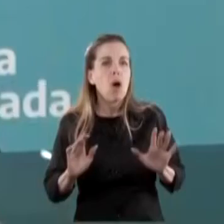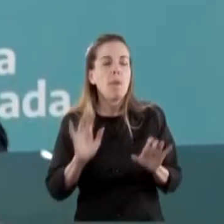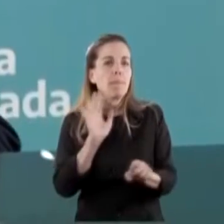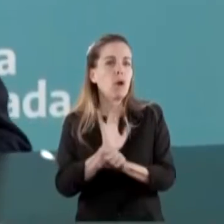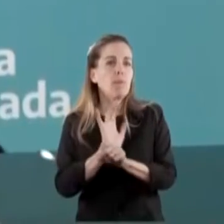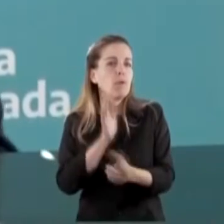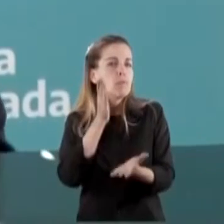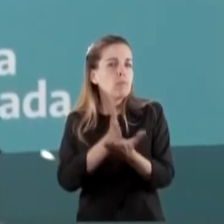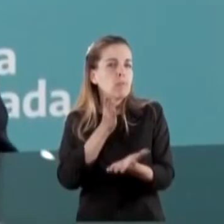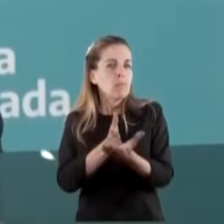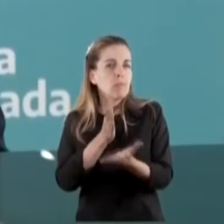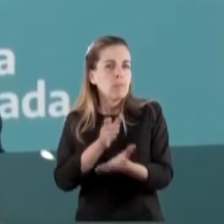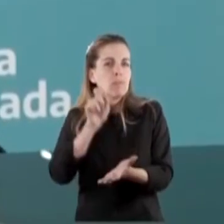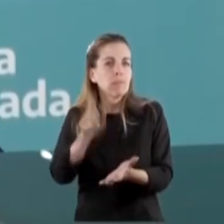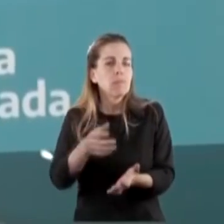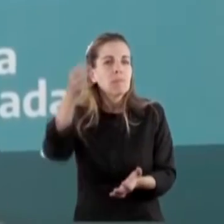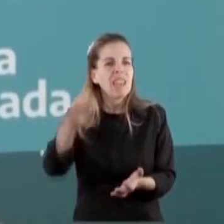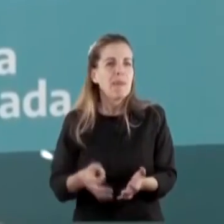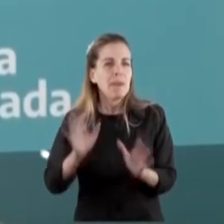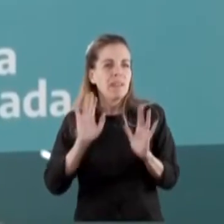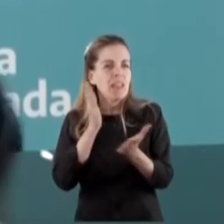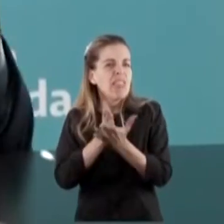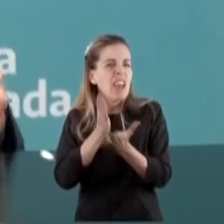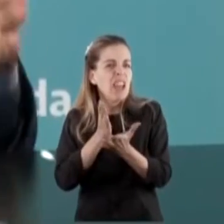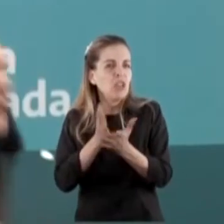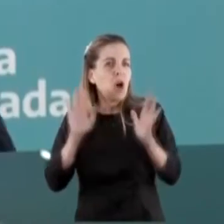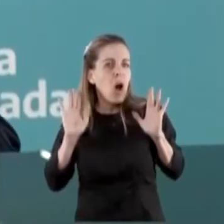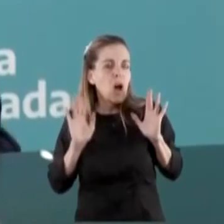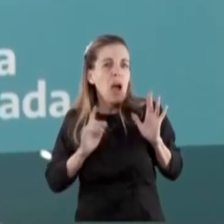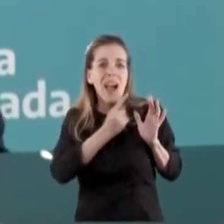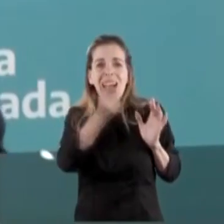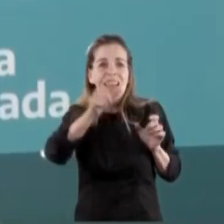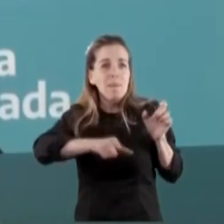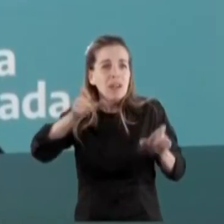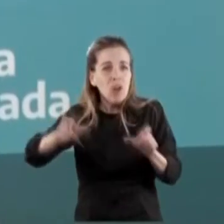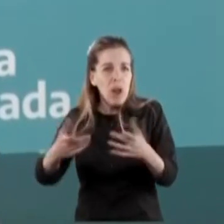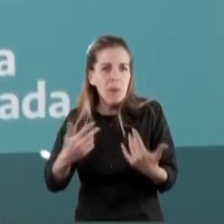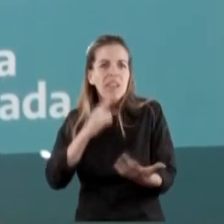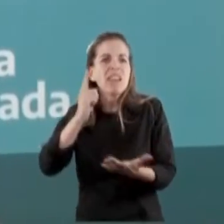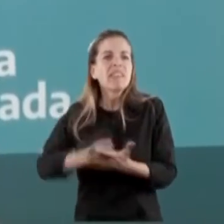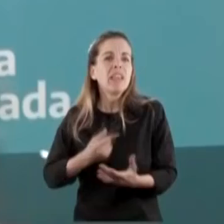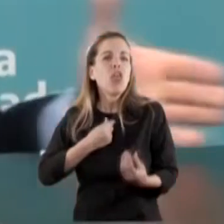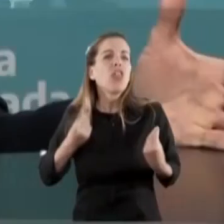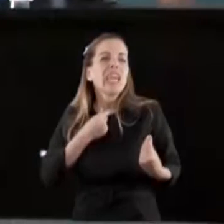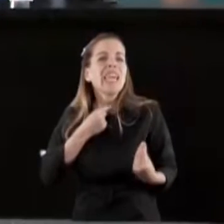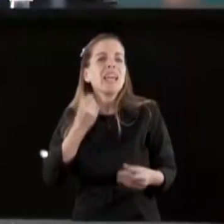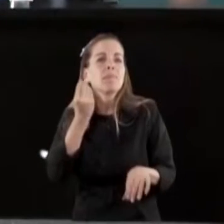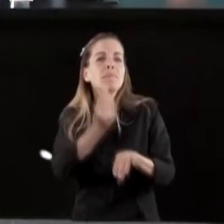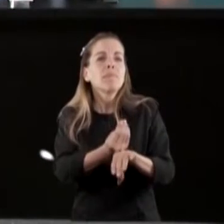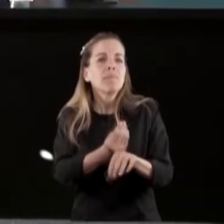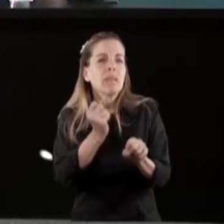derecho muy específico en este sentido, elegir dónde quiere trabajar. Y esto es